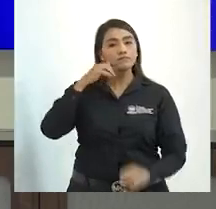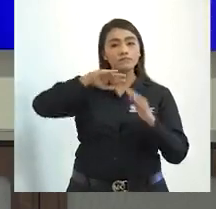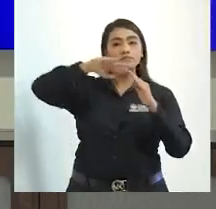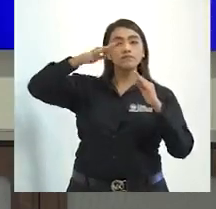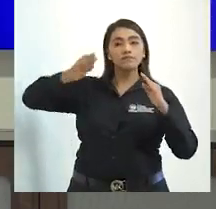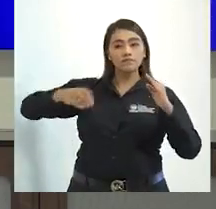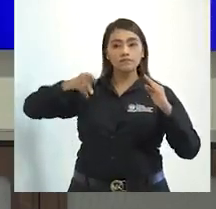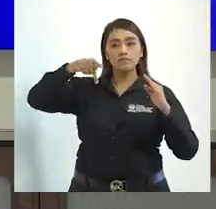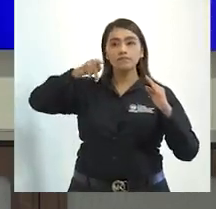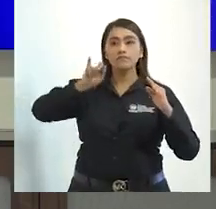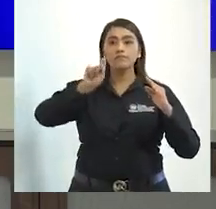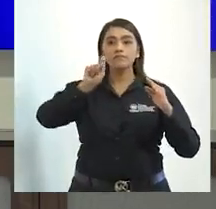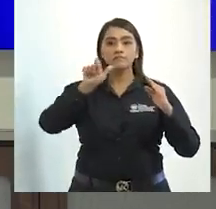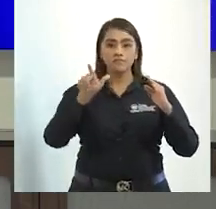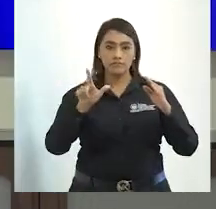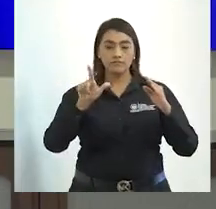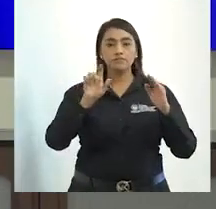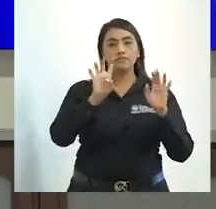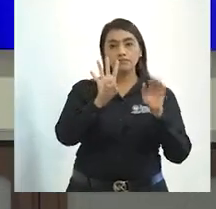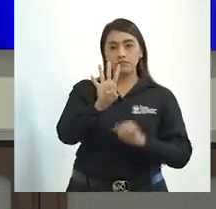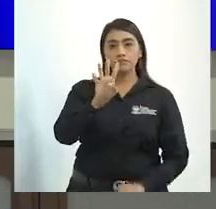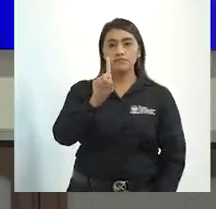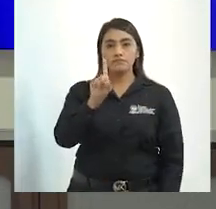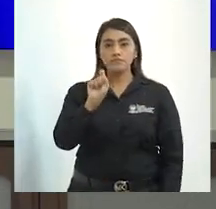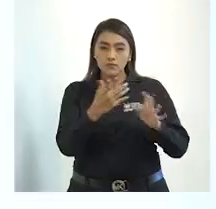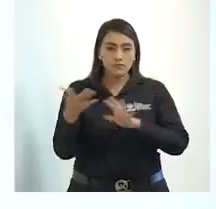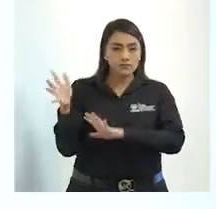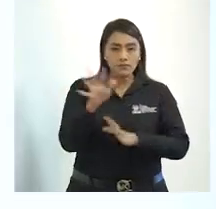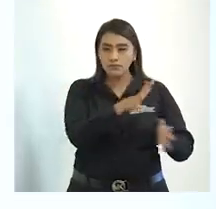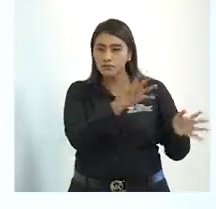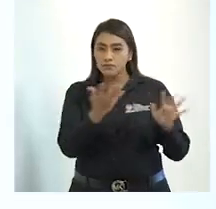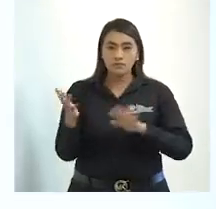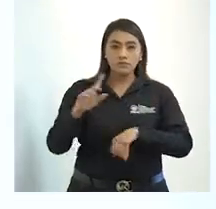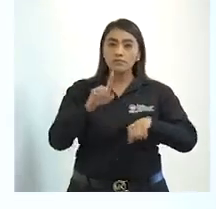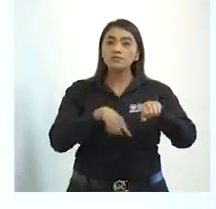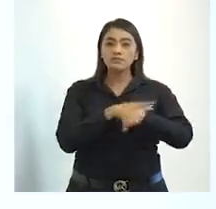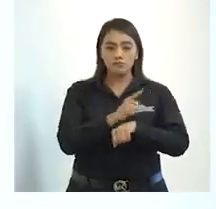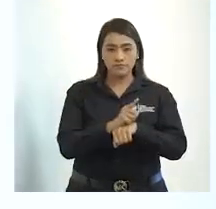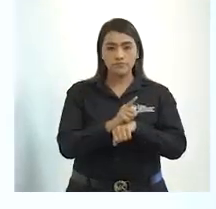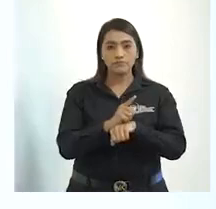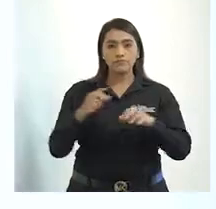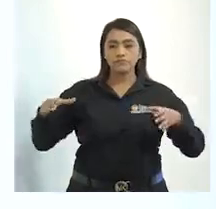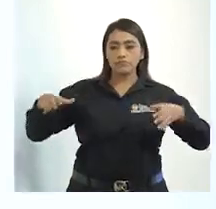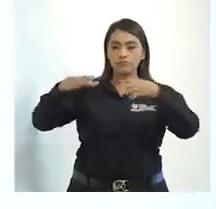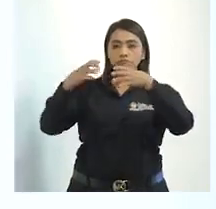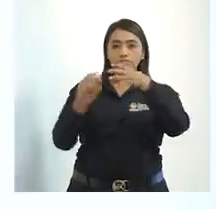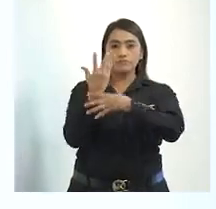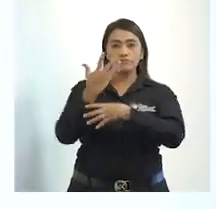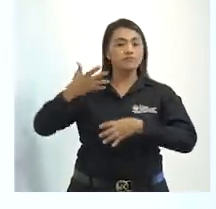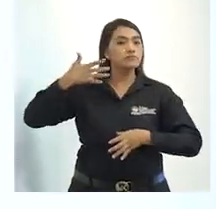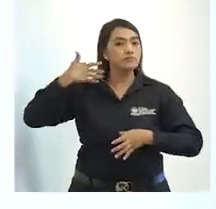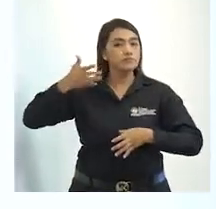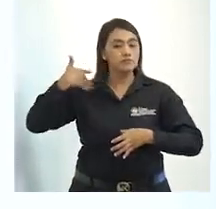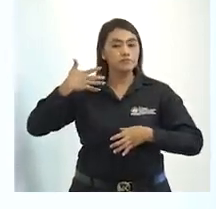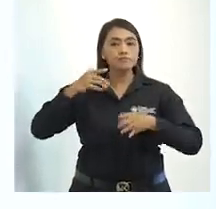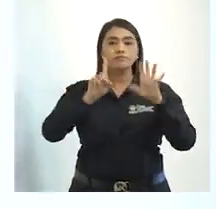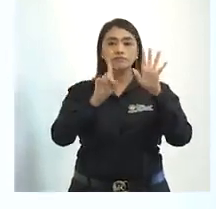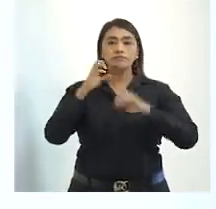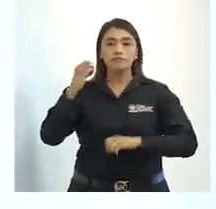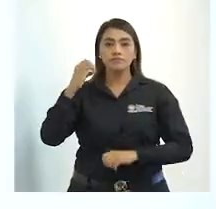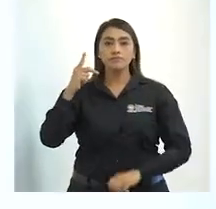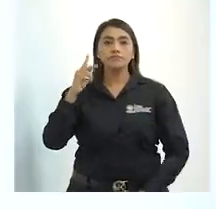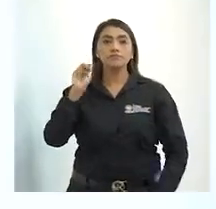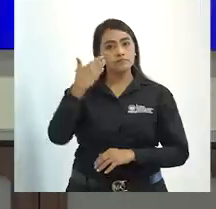se han registrado 41.1 kilómetros por hora, en el volcán de San Miguel tuvimos vientos registrados de 60